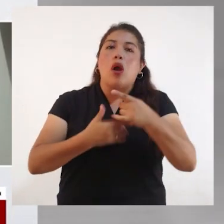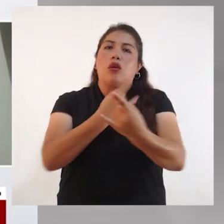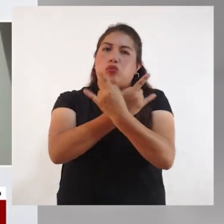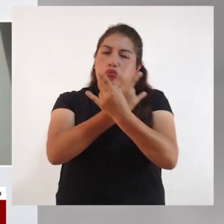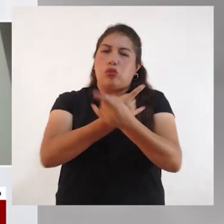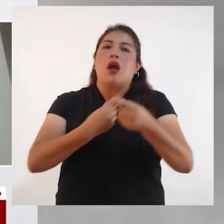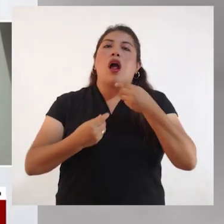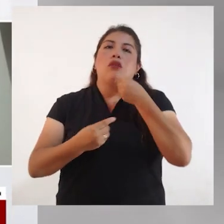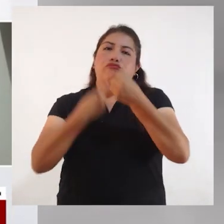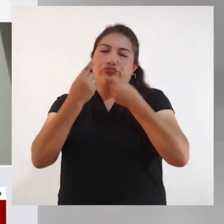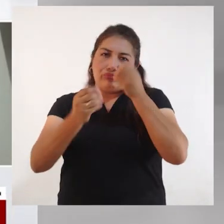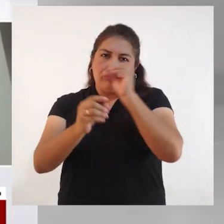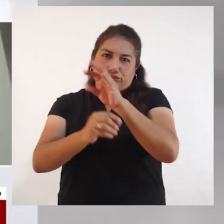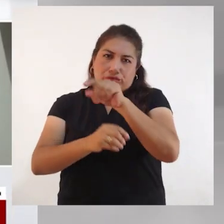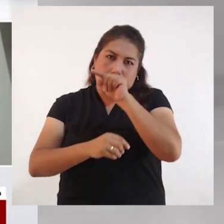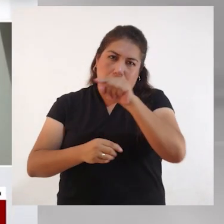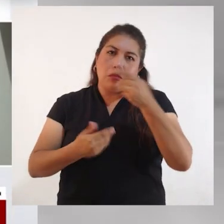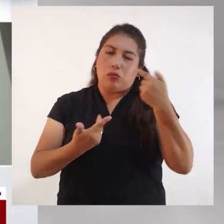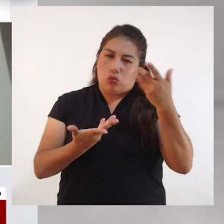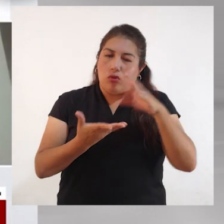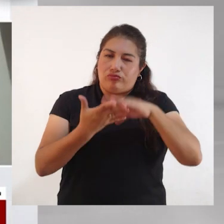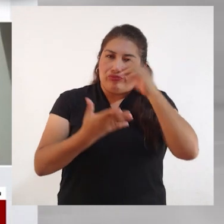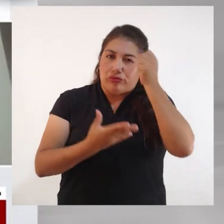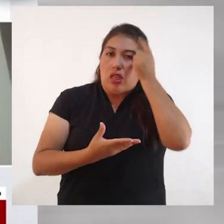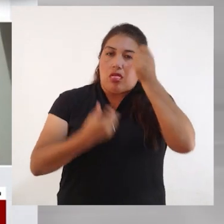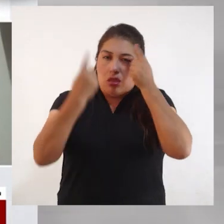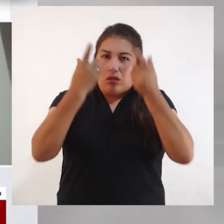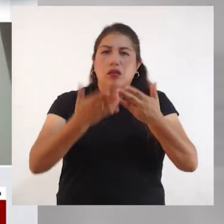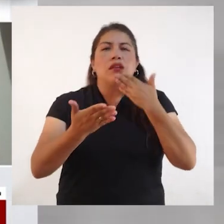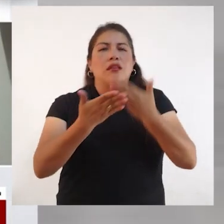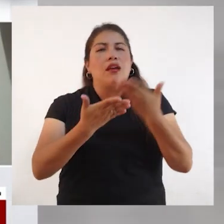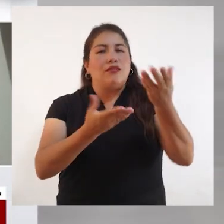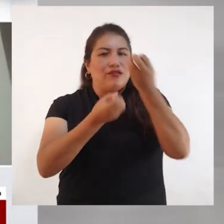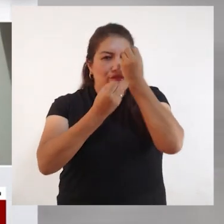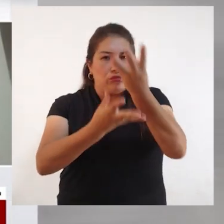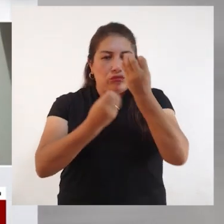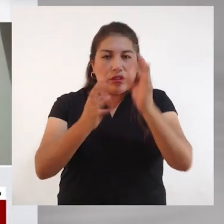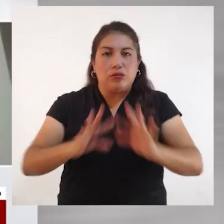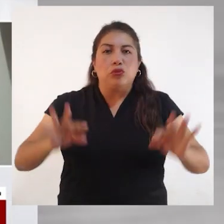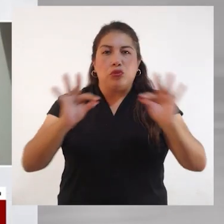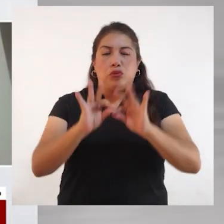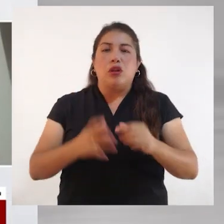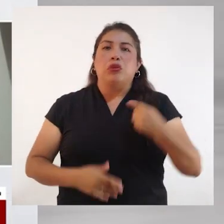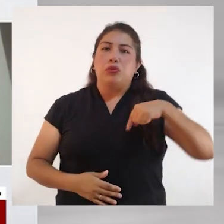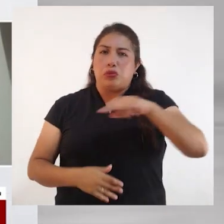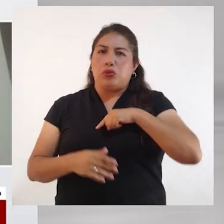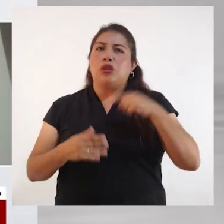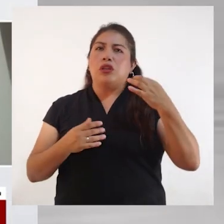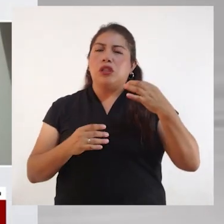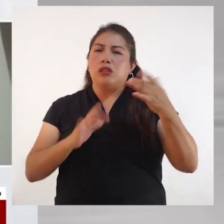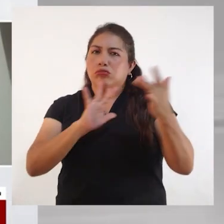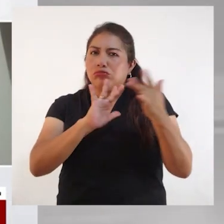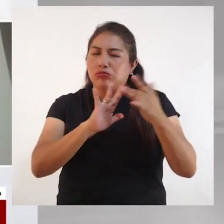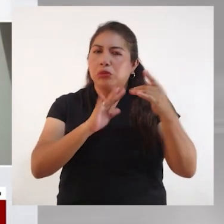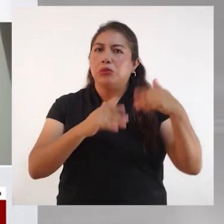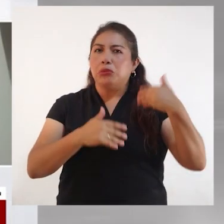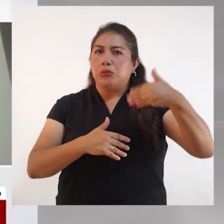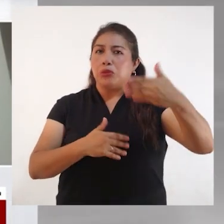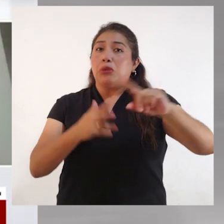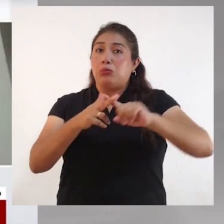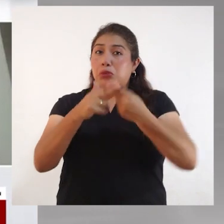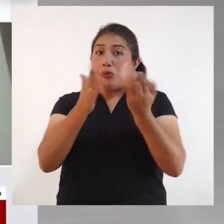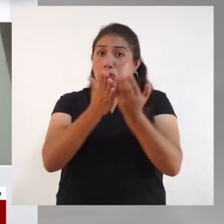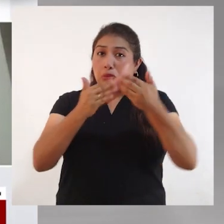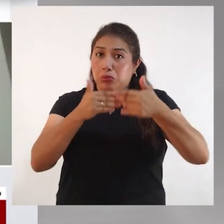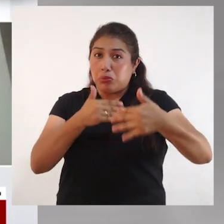jurisdicción. Perfecto, señorita Laura Ruiz Pimentel, muchas gracias por la información que nos ha brindado y además estaremos conectándonos a cada momento también